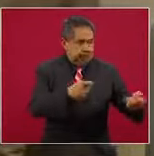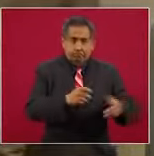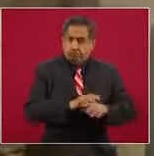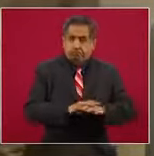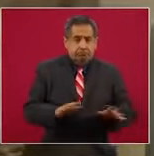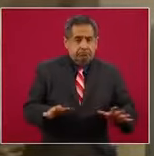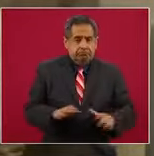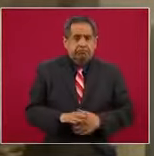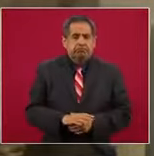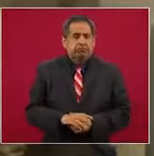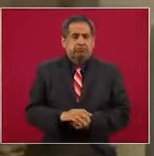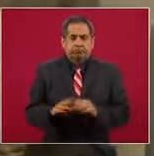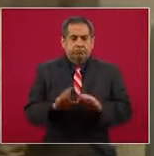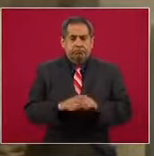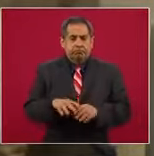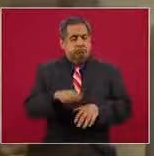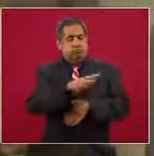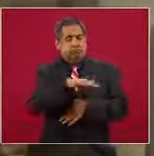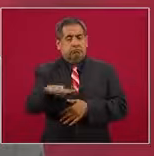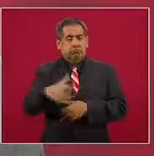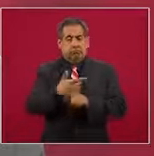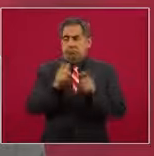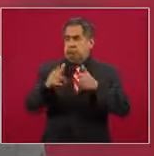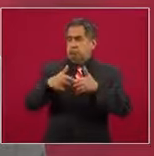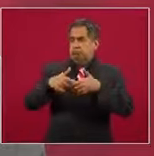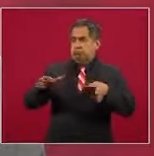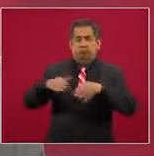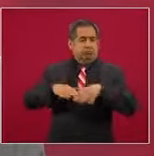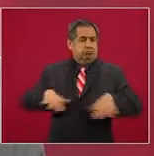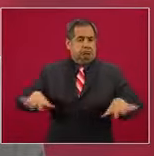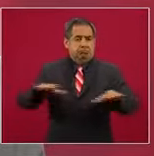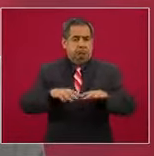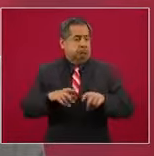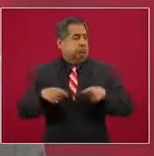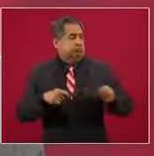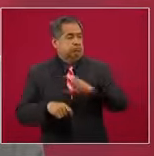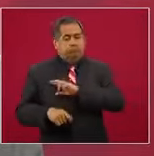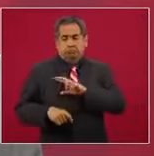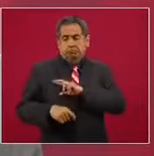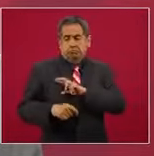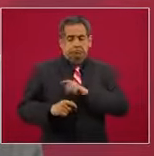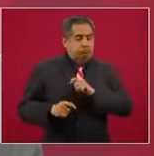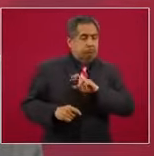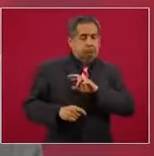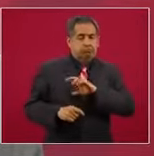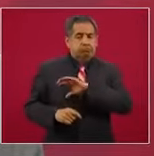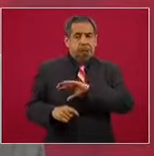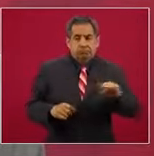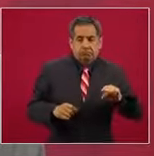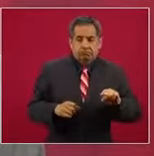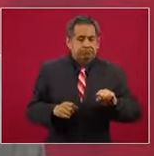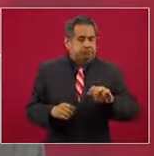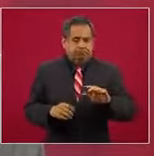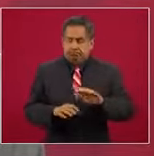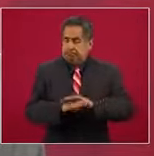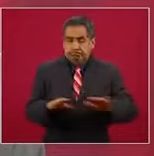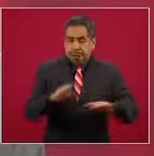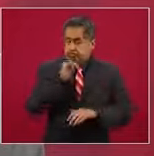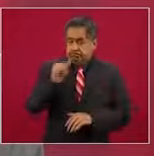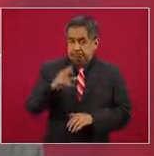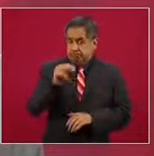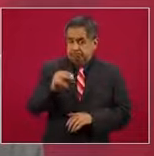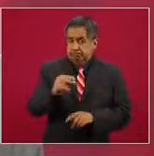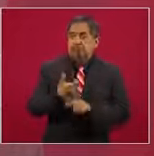son públicas a particulares. No hay privatización de las playas, para ser